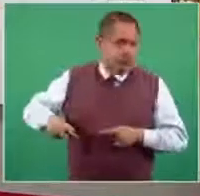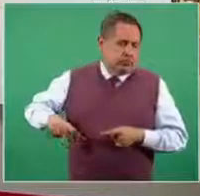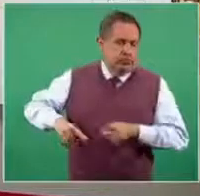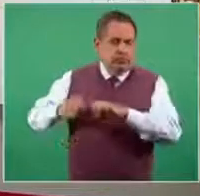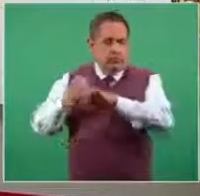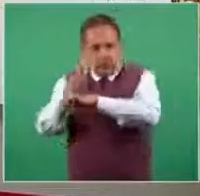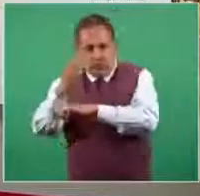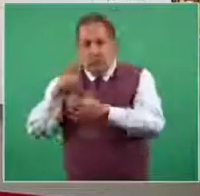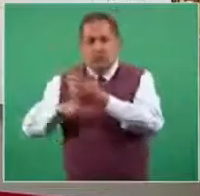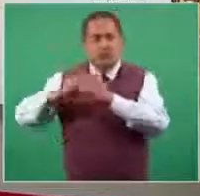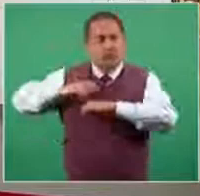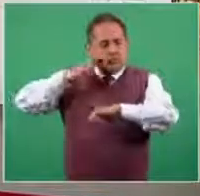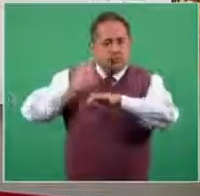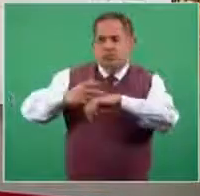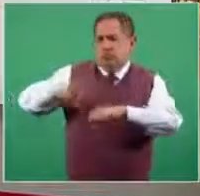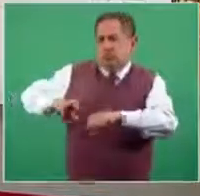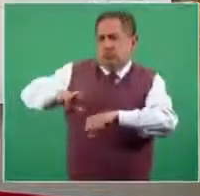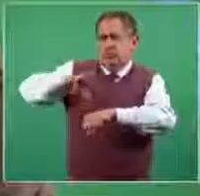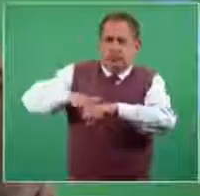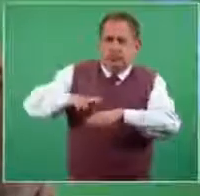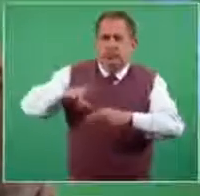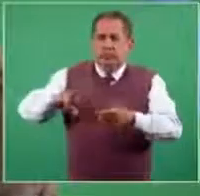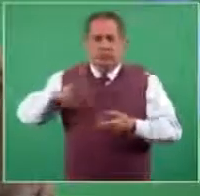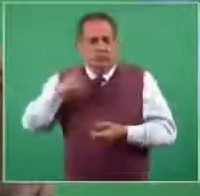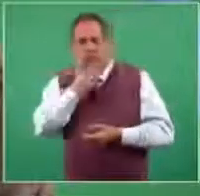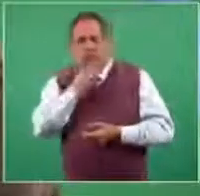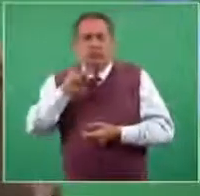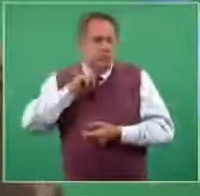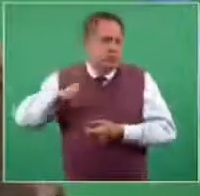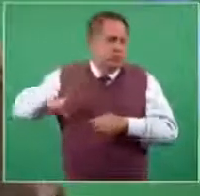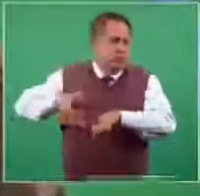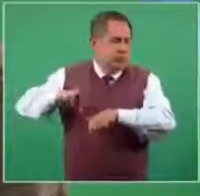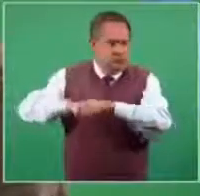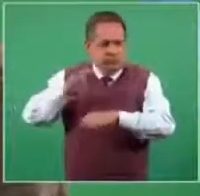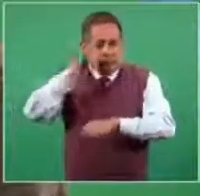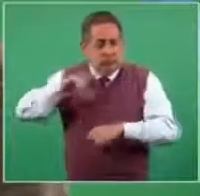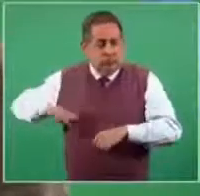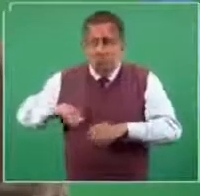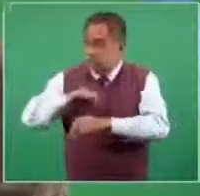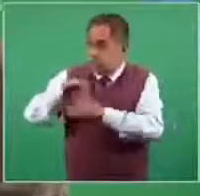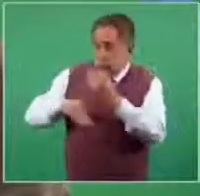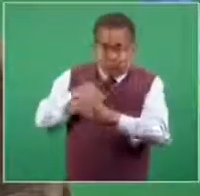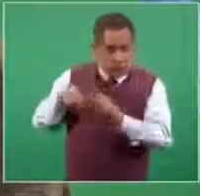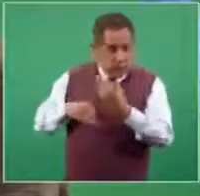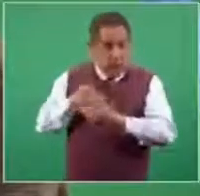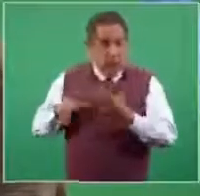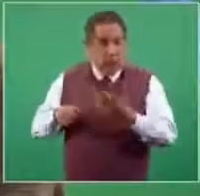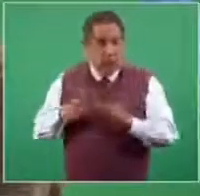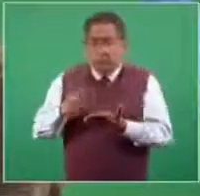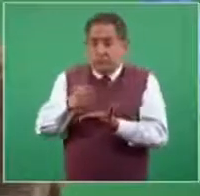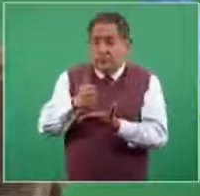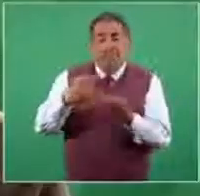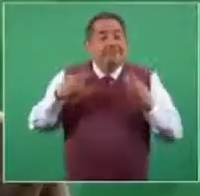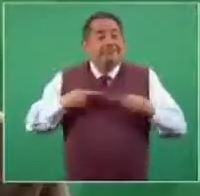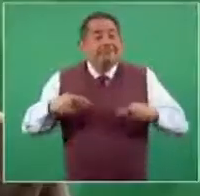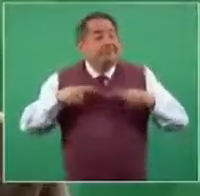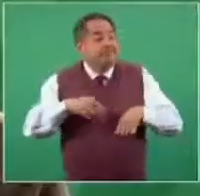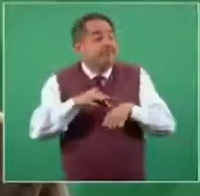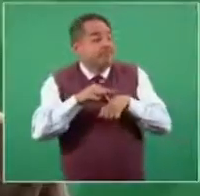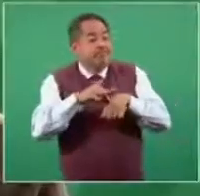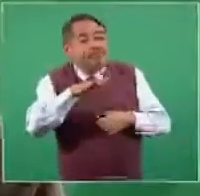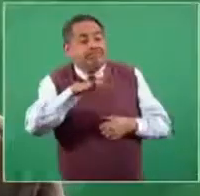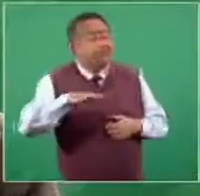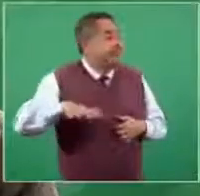los incluyendo sus titulares, gobernadores, gobernadora, jefa de gobierno, la ciudadanía en general,